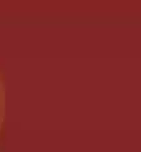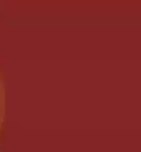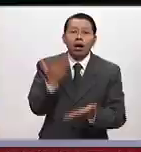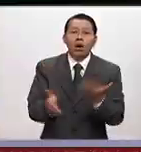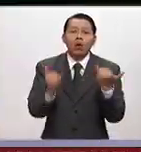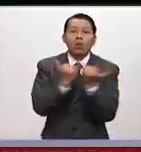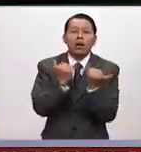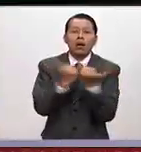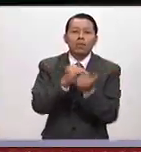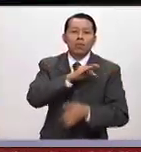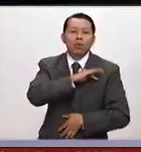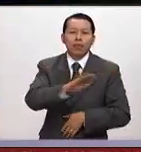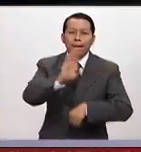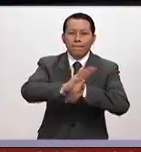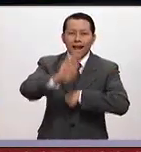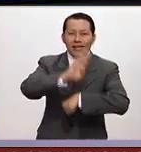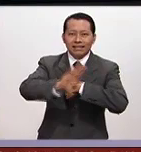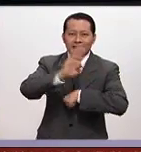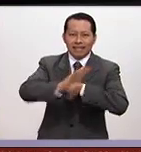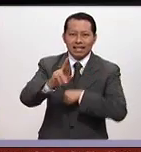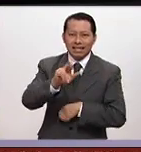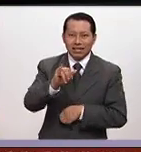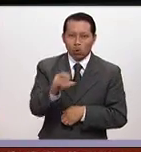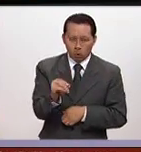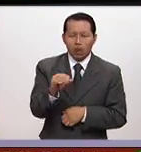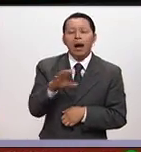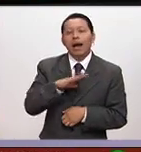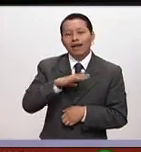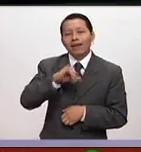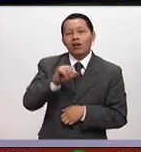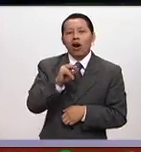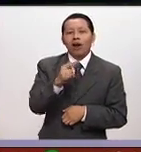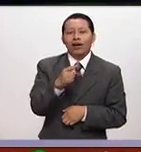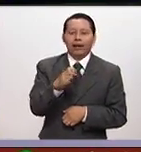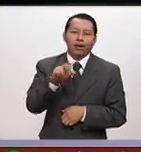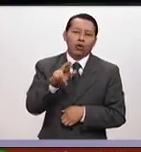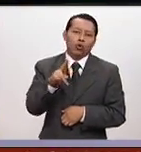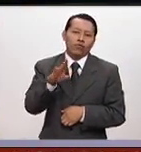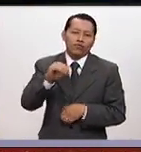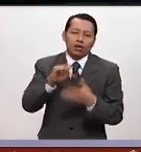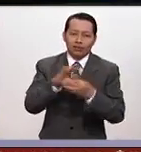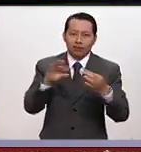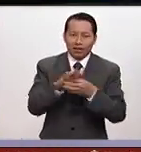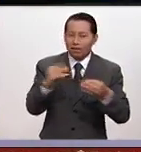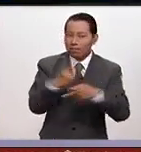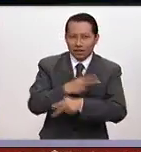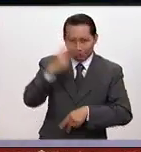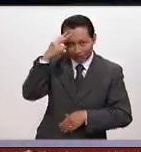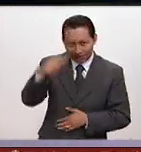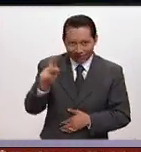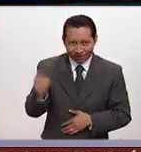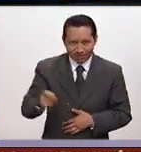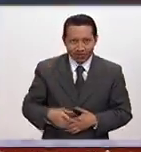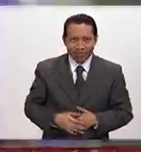ahora hasta allá, Brasil, a Río, con Jorge Rubio, que nos va a platicar de qué está sucediendo también con otros mexicanos.